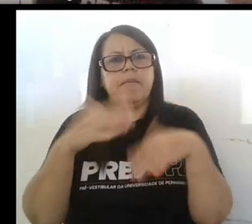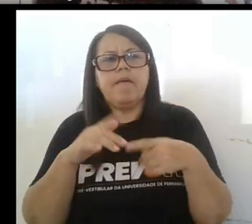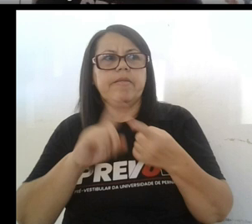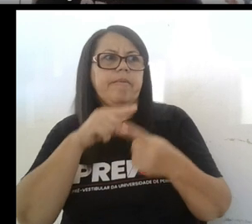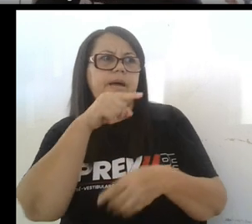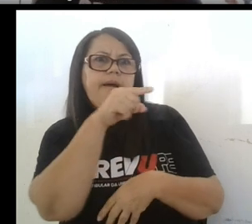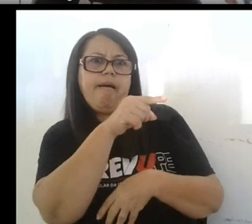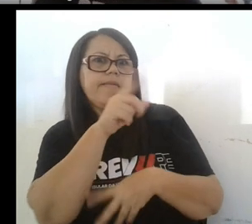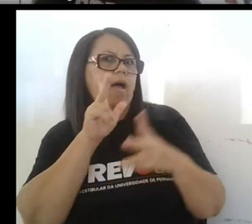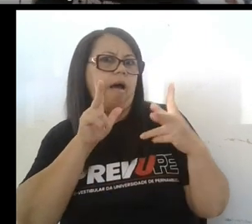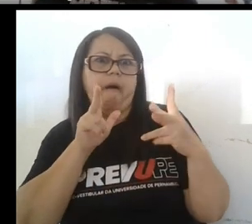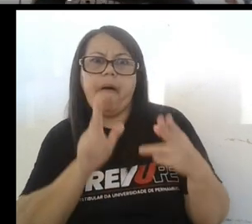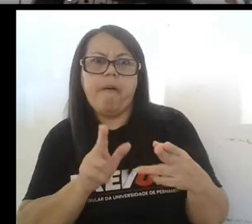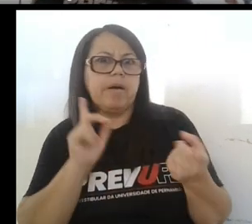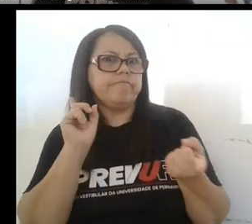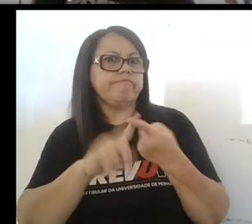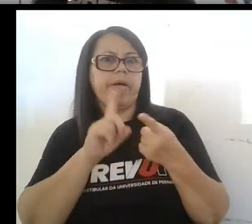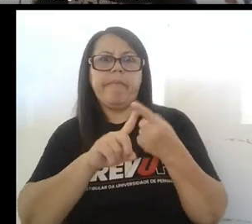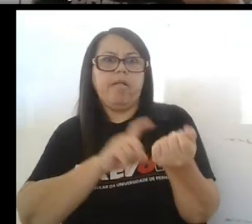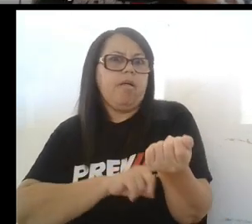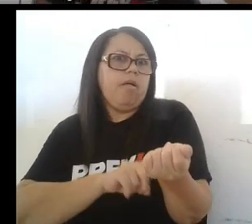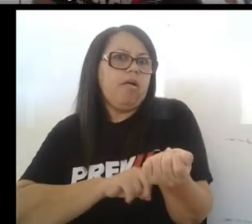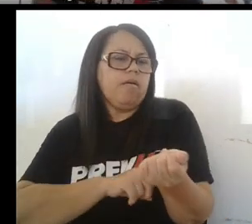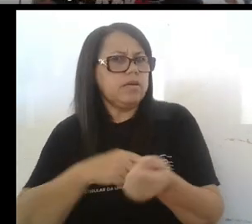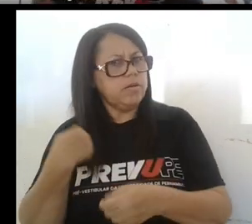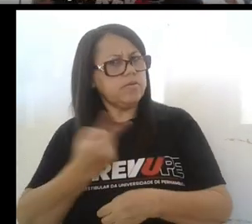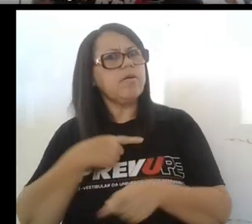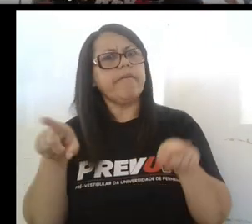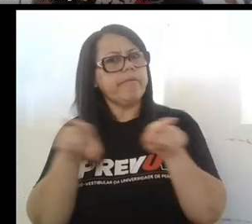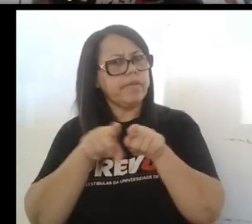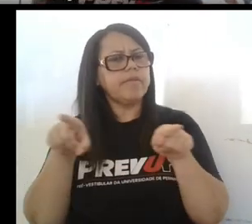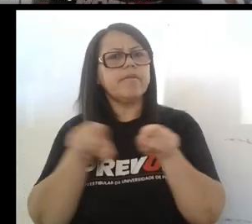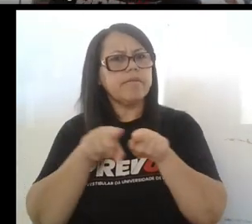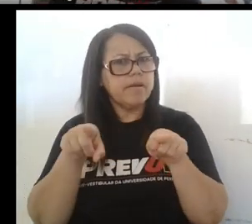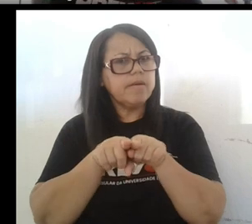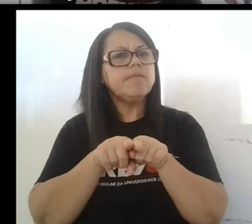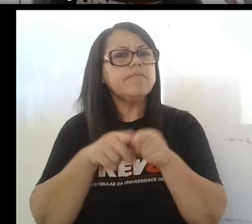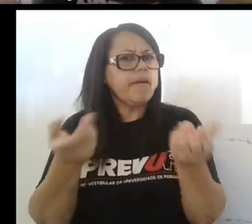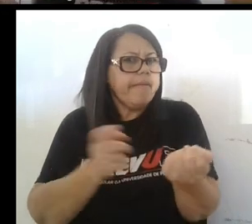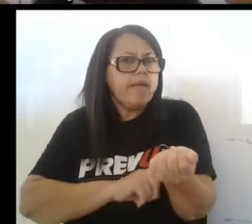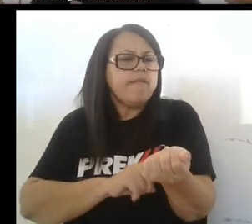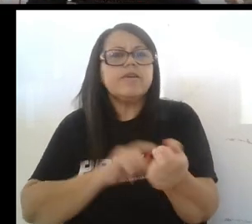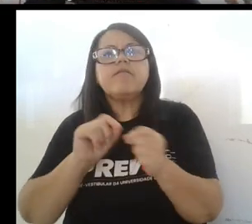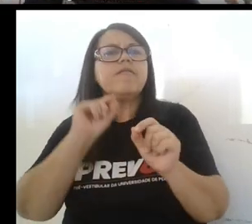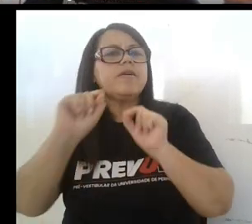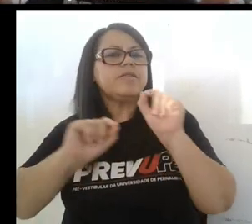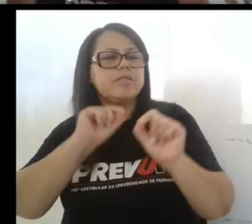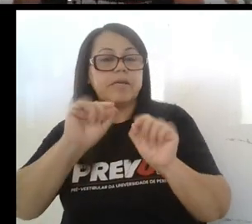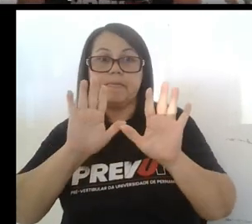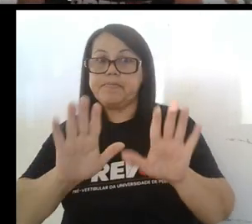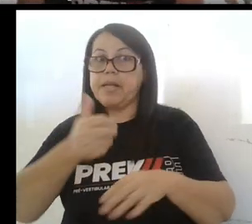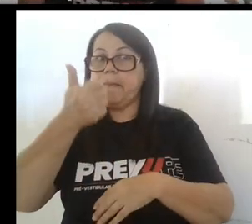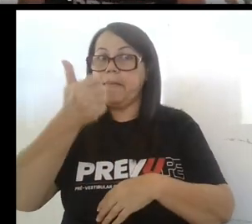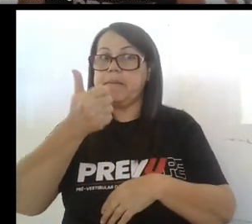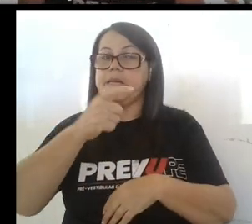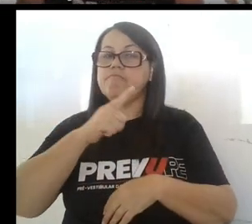colega que también igual está muy nerviosa, y nosotros también, ¿eh? A veces lo estamos. ¿Qué hacer? Primero,